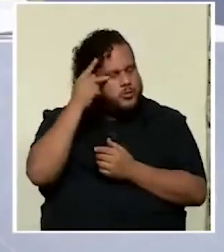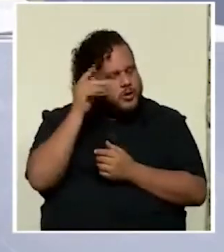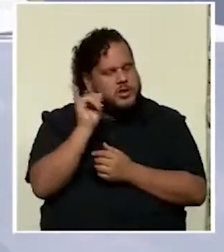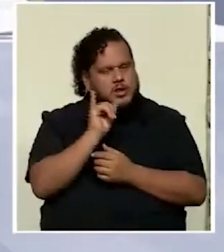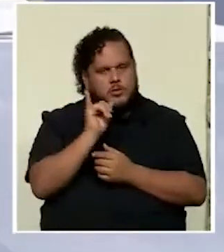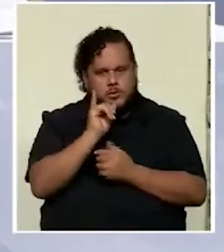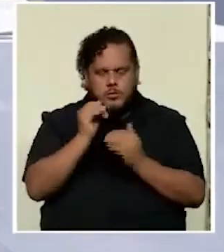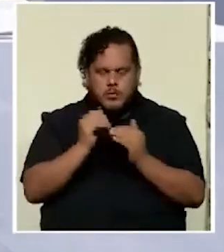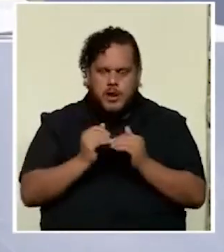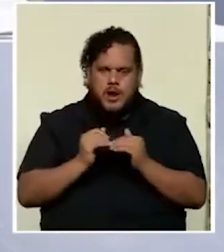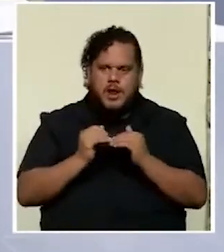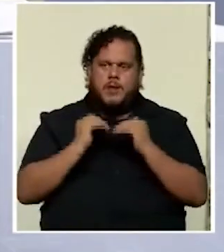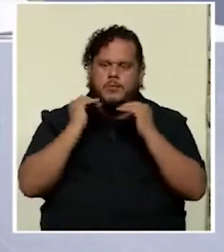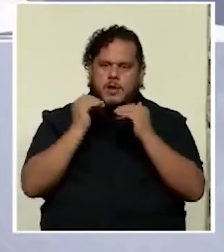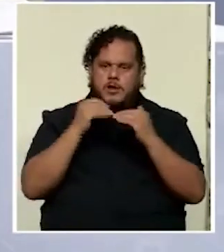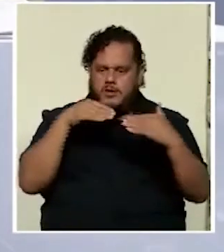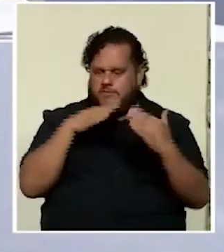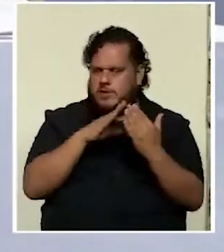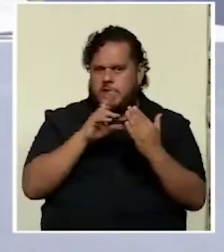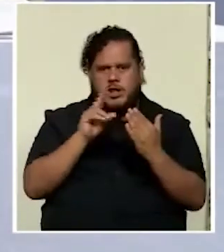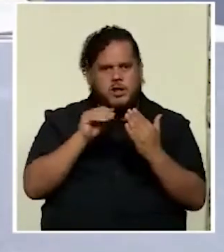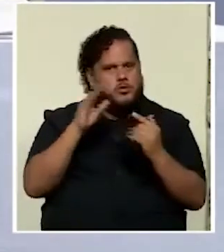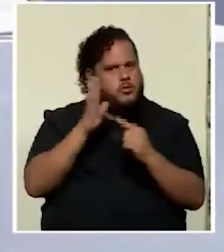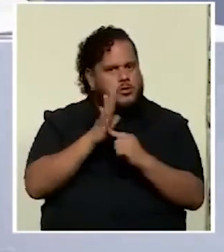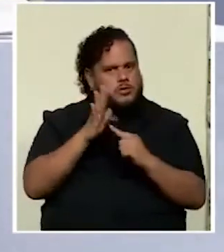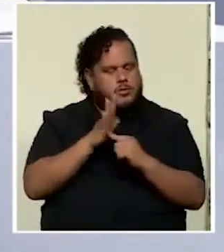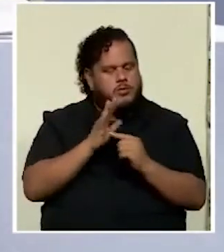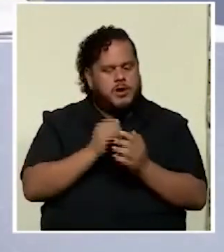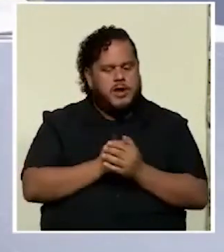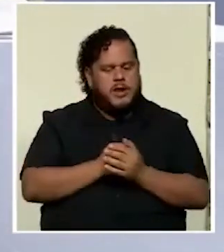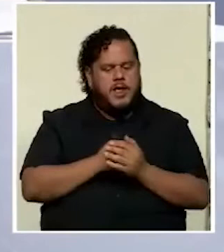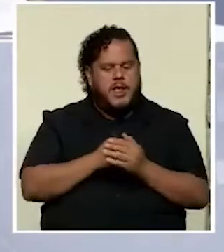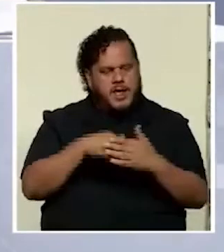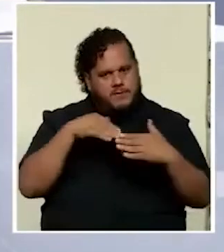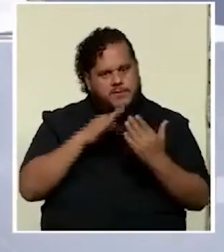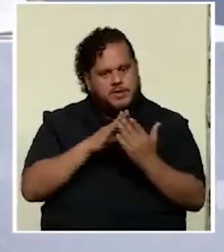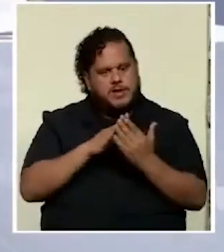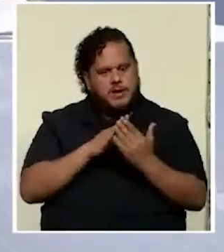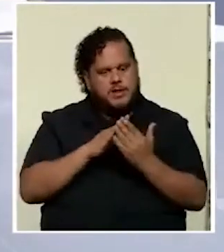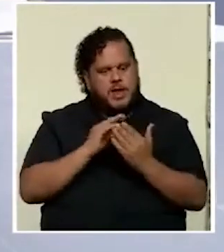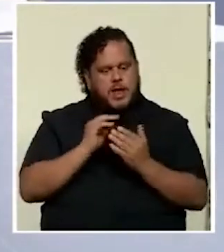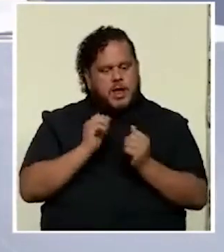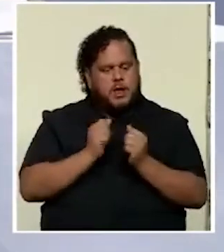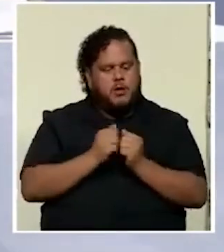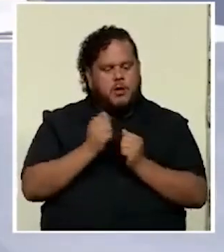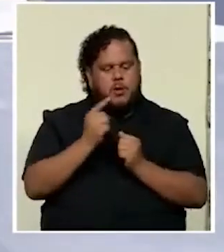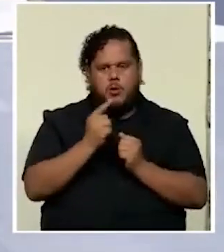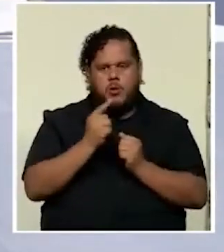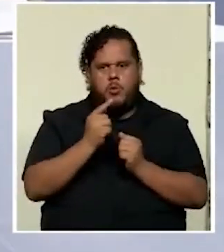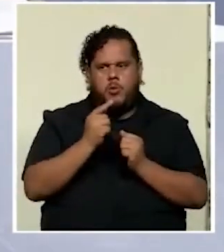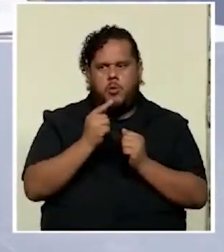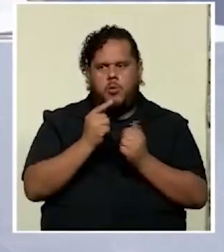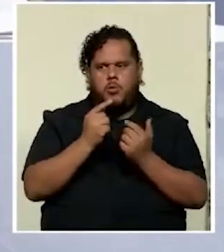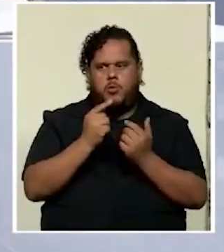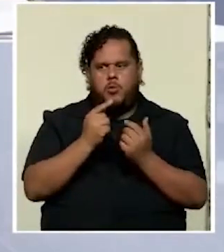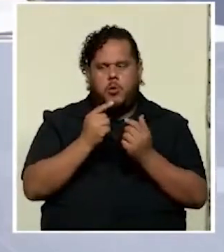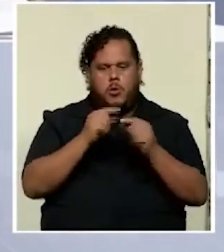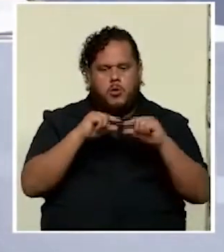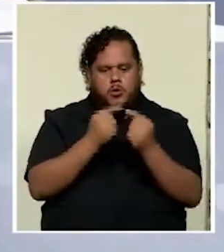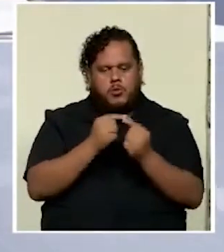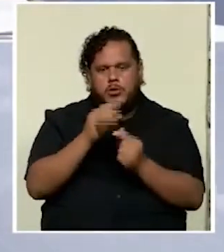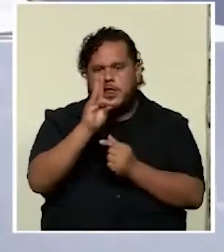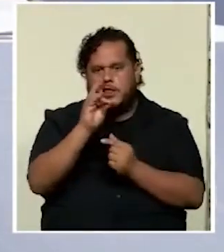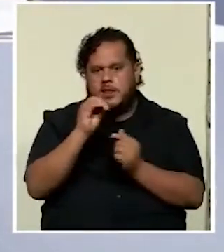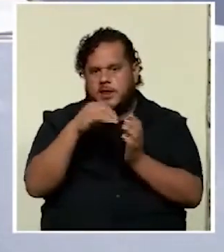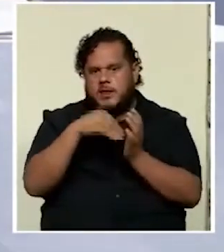enfrentarse es muy impopular enfrentarse con un gremio de 70 mil personas bueno